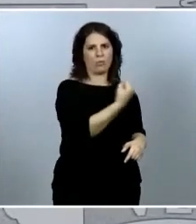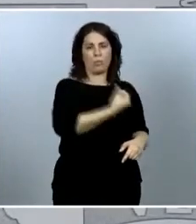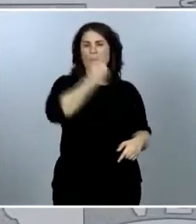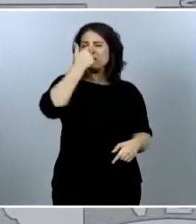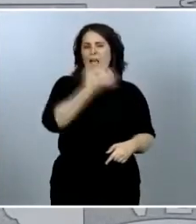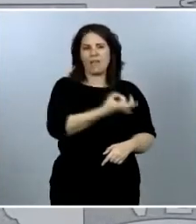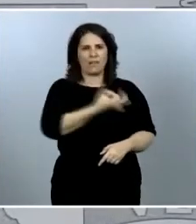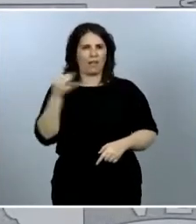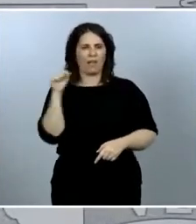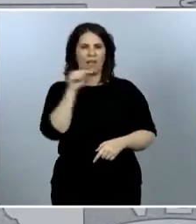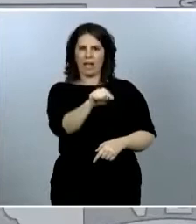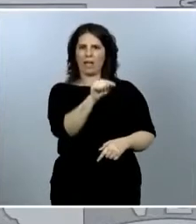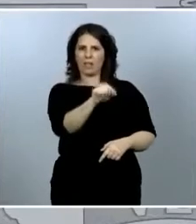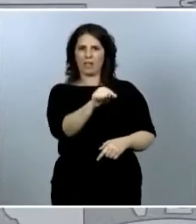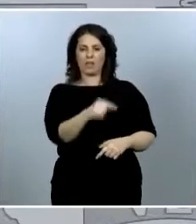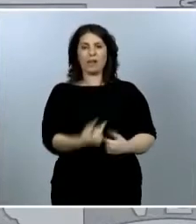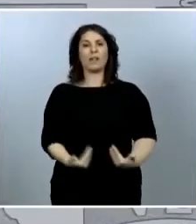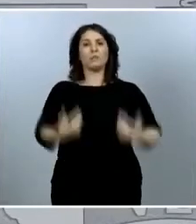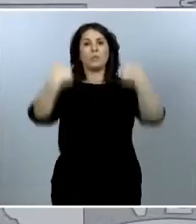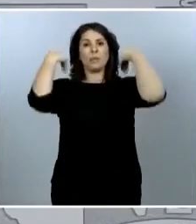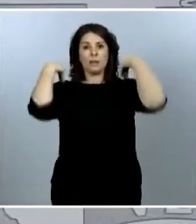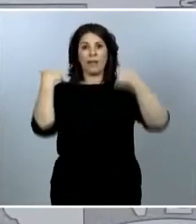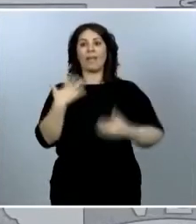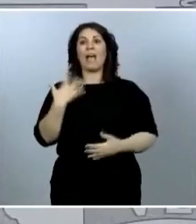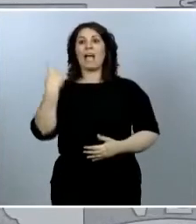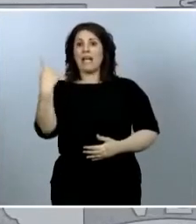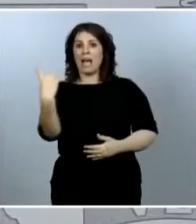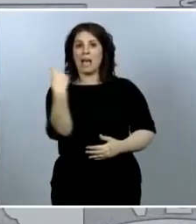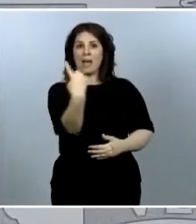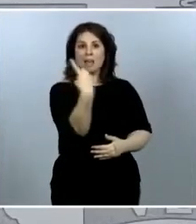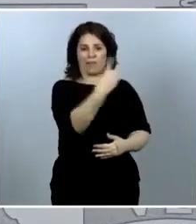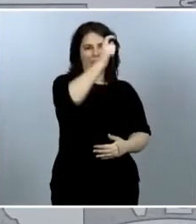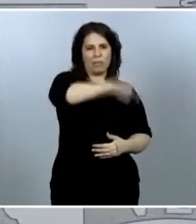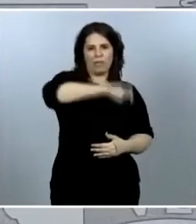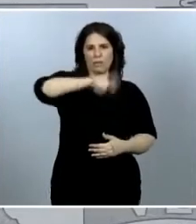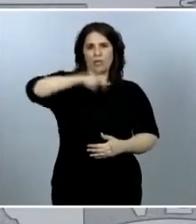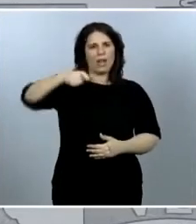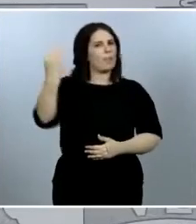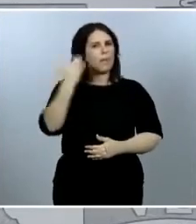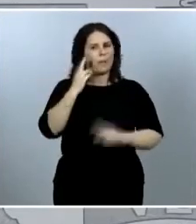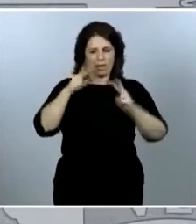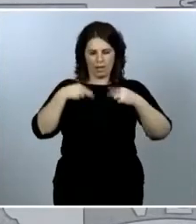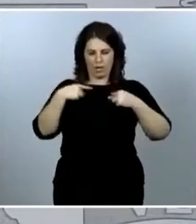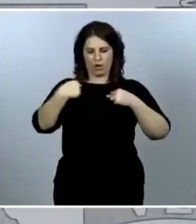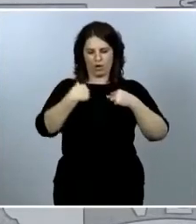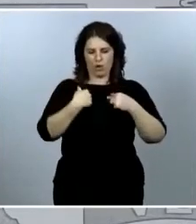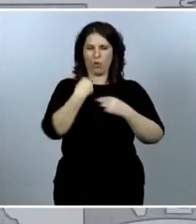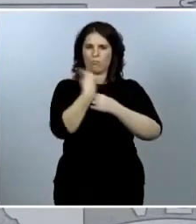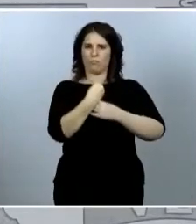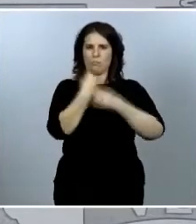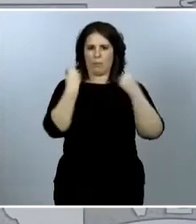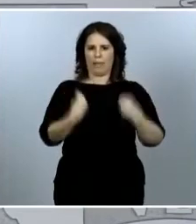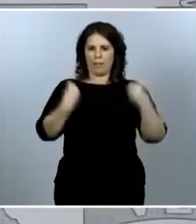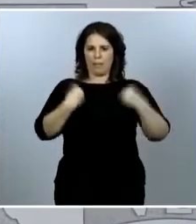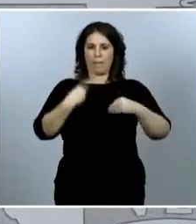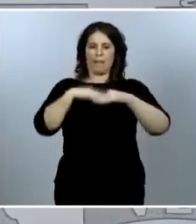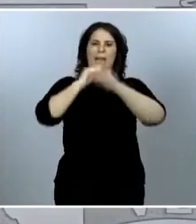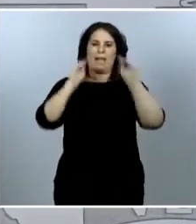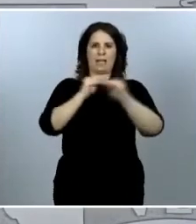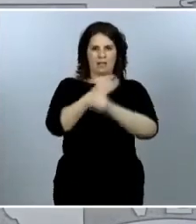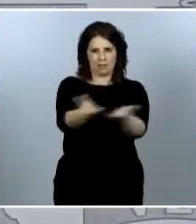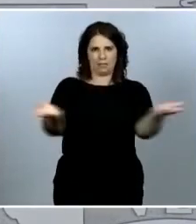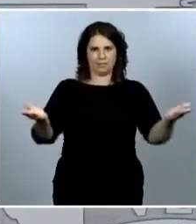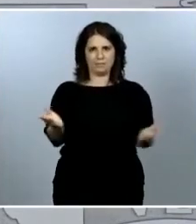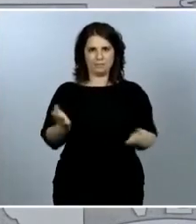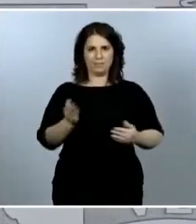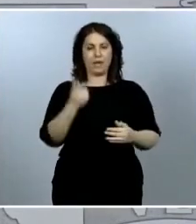responsabilidad descansa sobre cada una de las personas. hay algo llamativo, si me permiten este paréntesis, hay